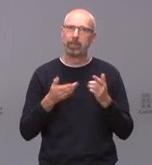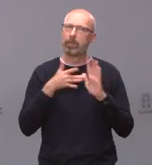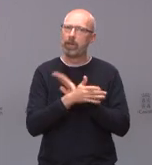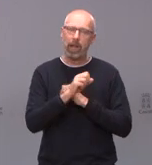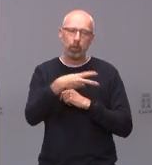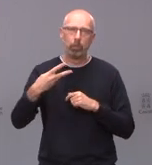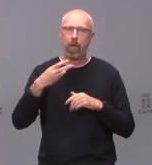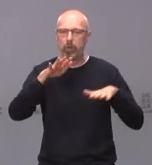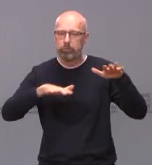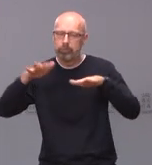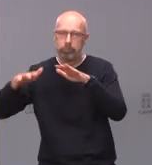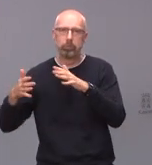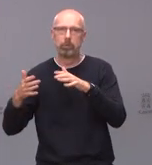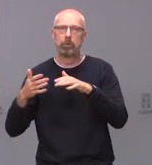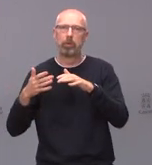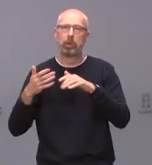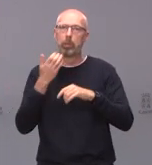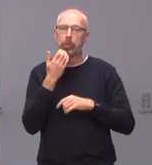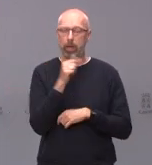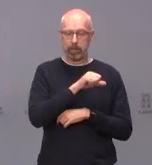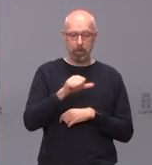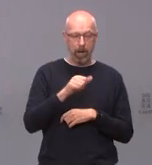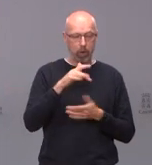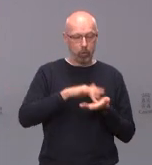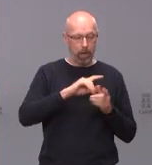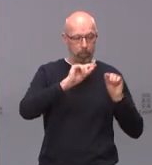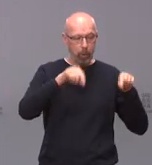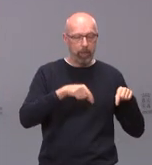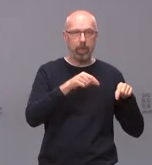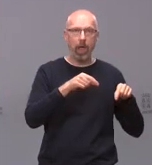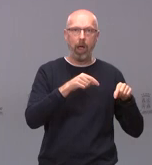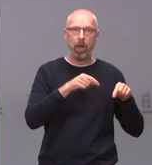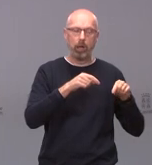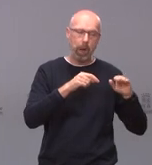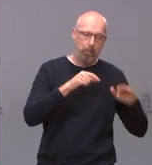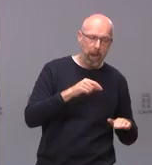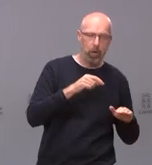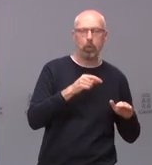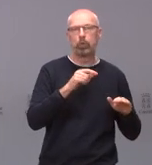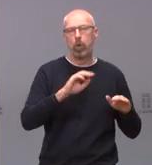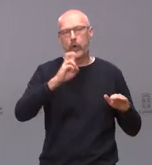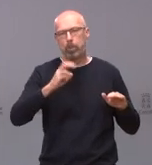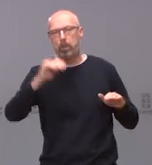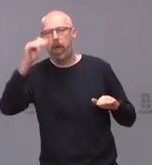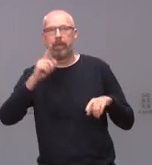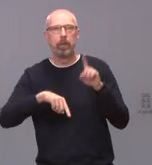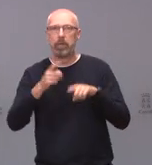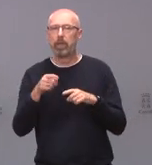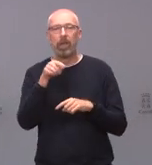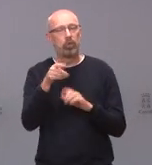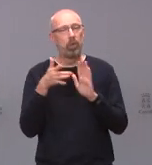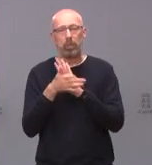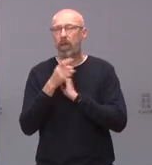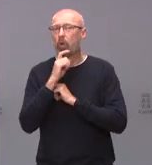una provincia que es distinta que está en una cobertura más baja pero eso se lo van a explicar